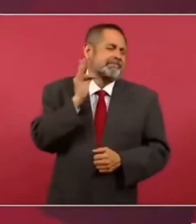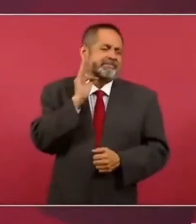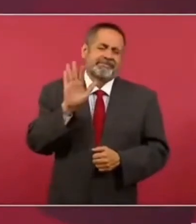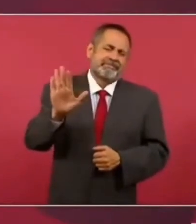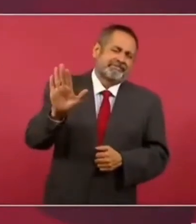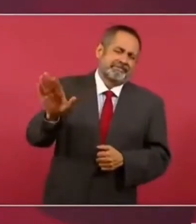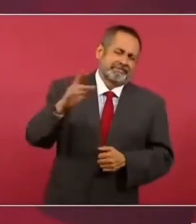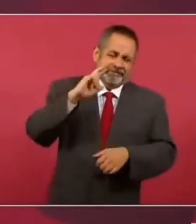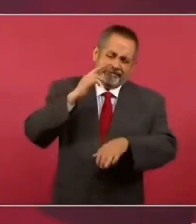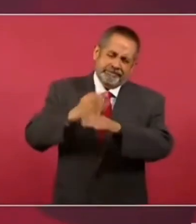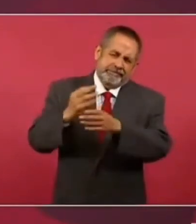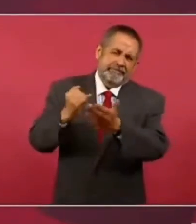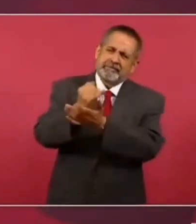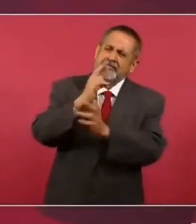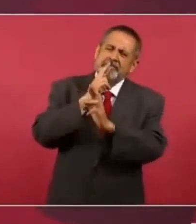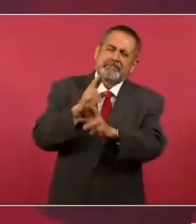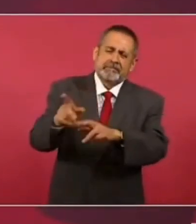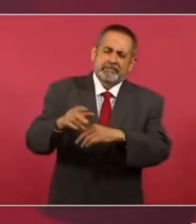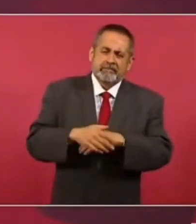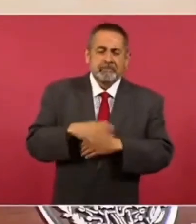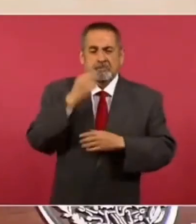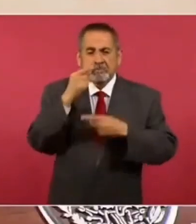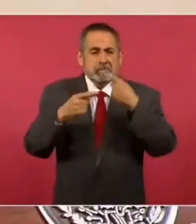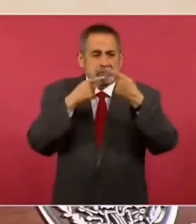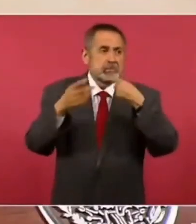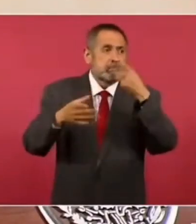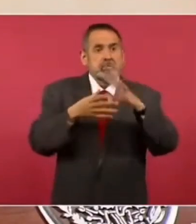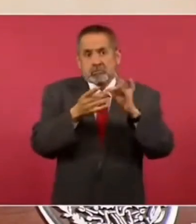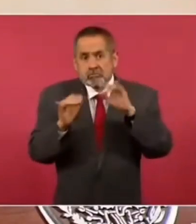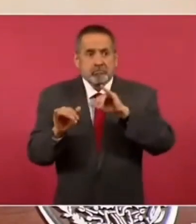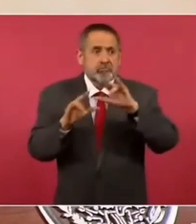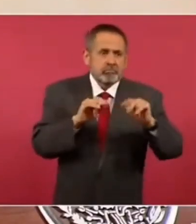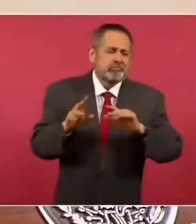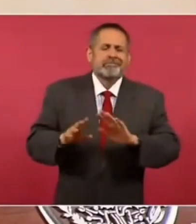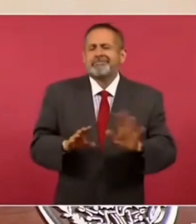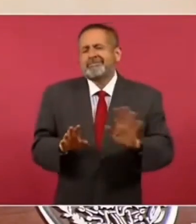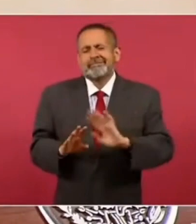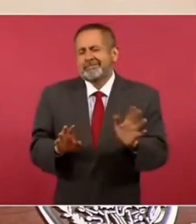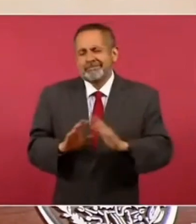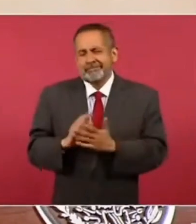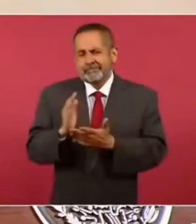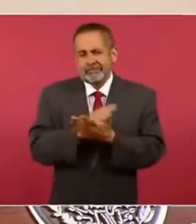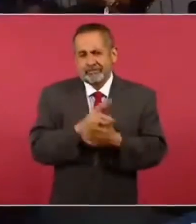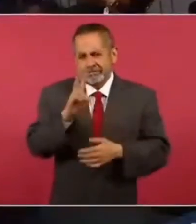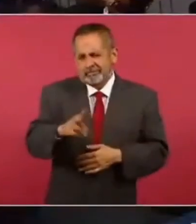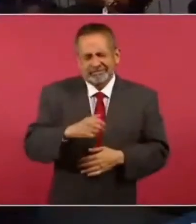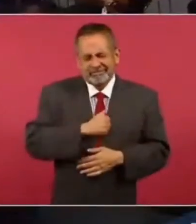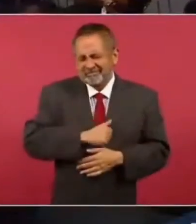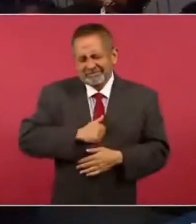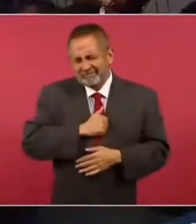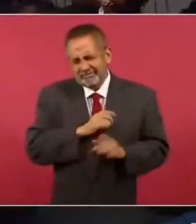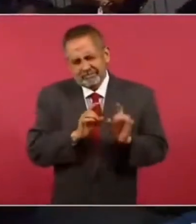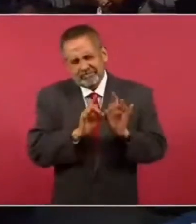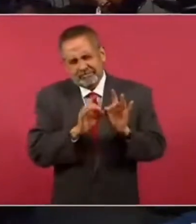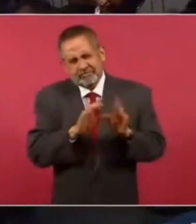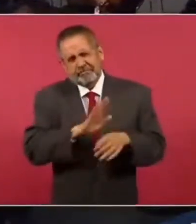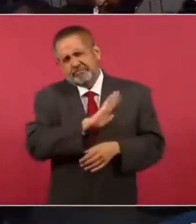polemizar sobre este asunto, que es muy doloroso, lamentable.